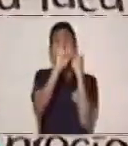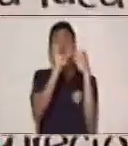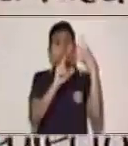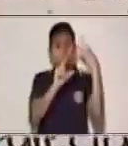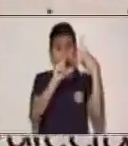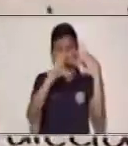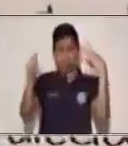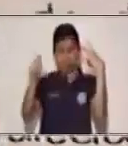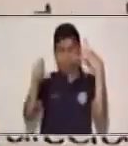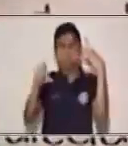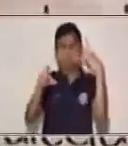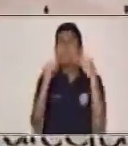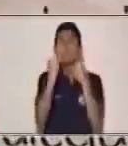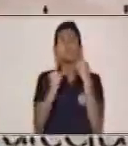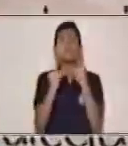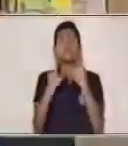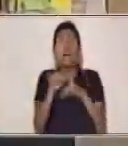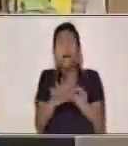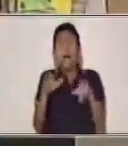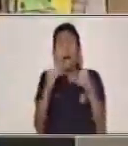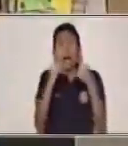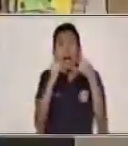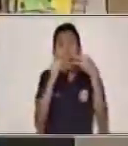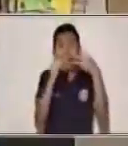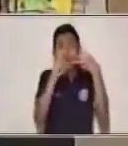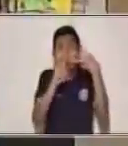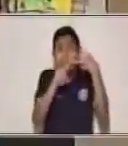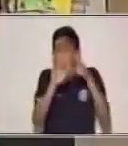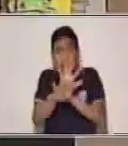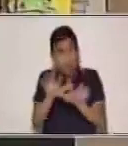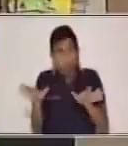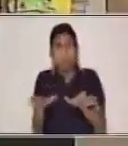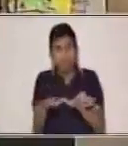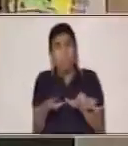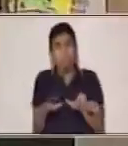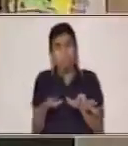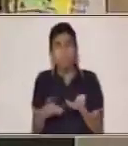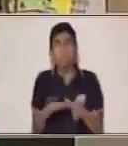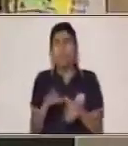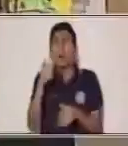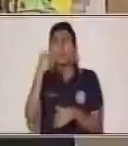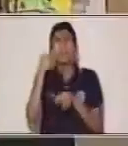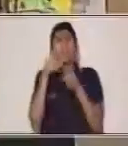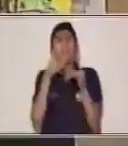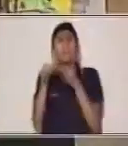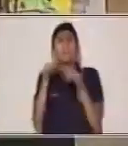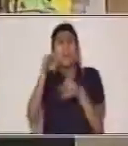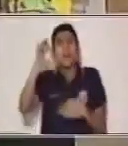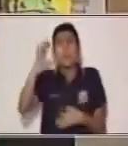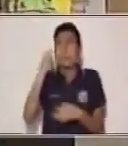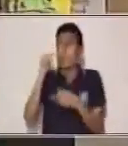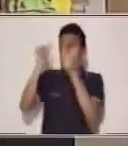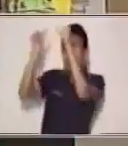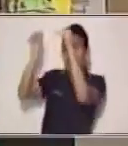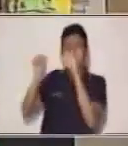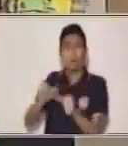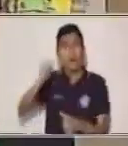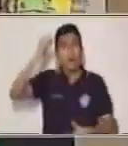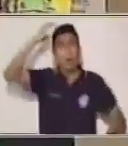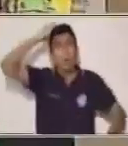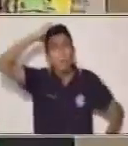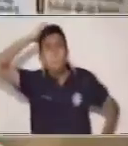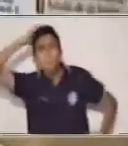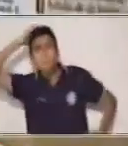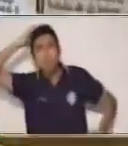y el desenlace, para que lo tomes en cuenta. Acá tengo la historia del mono barrigón. Y vamos